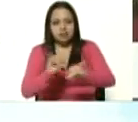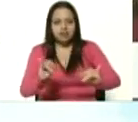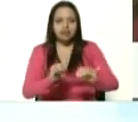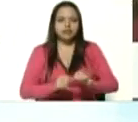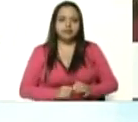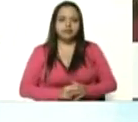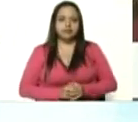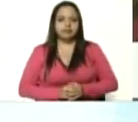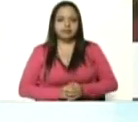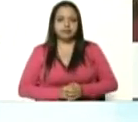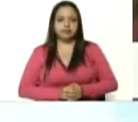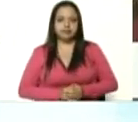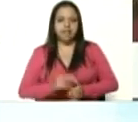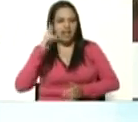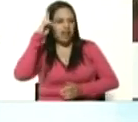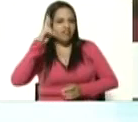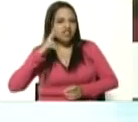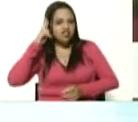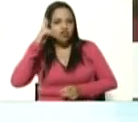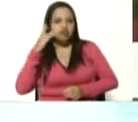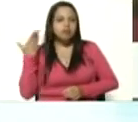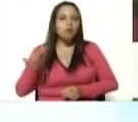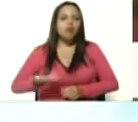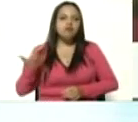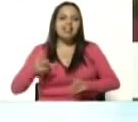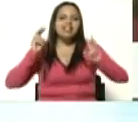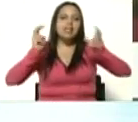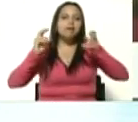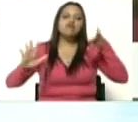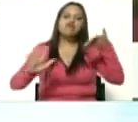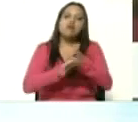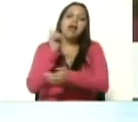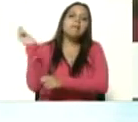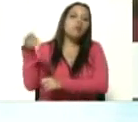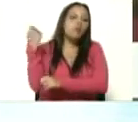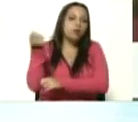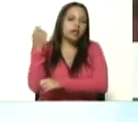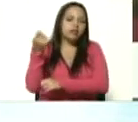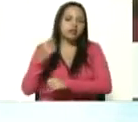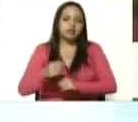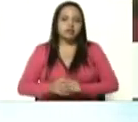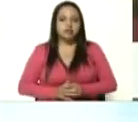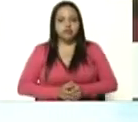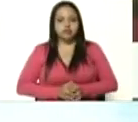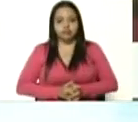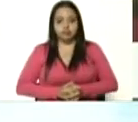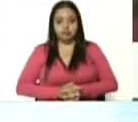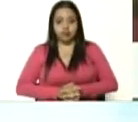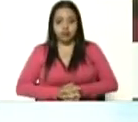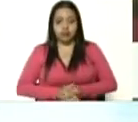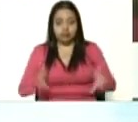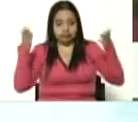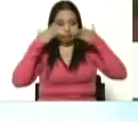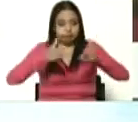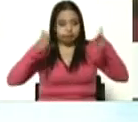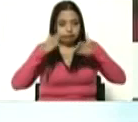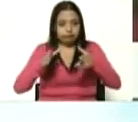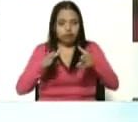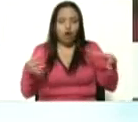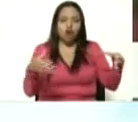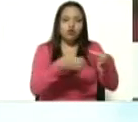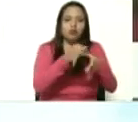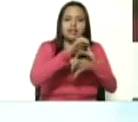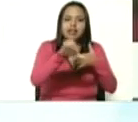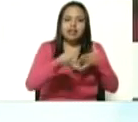el comentario es muy importante el tema de Apure y por instrucciones de nuestro comando estratégico operacional